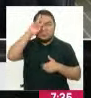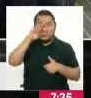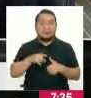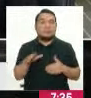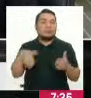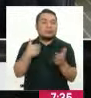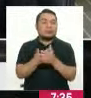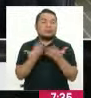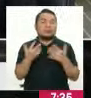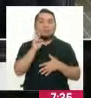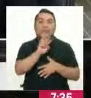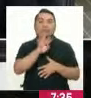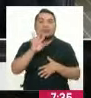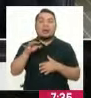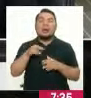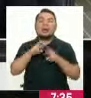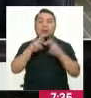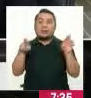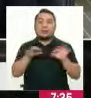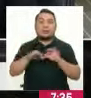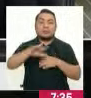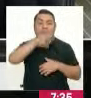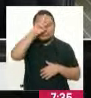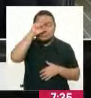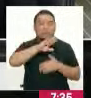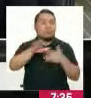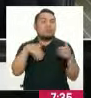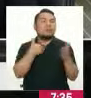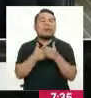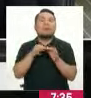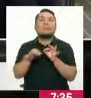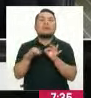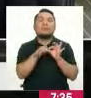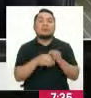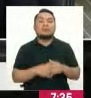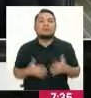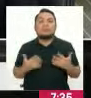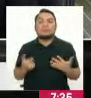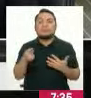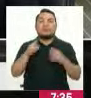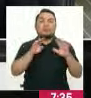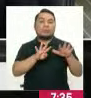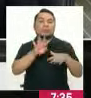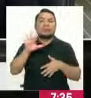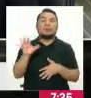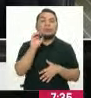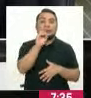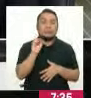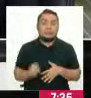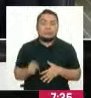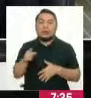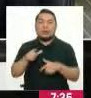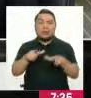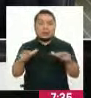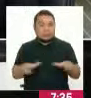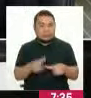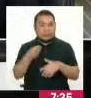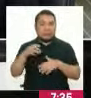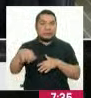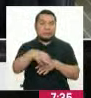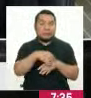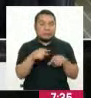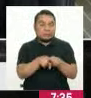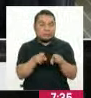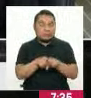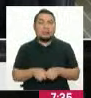se llega a las 24 regiones del país y a todas las provincias. Estamos en el 95% de los distritos, asimismo.